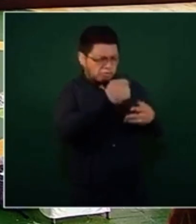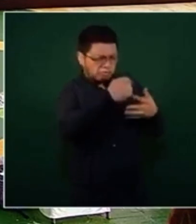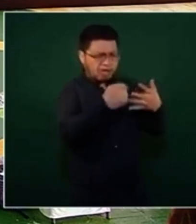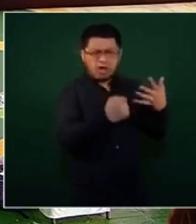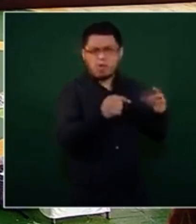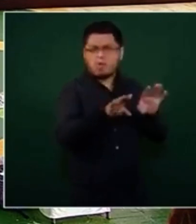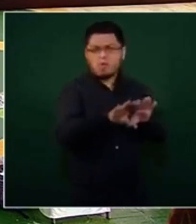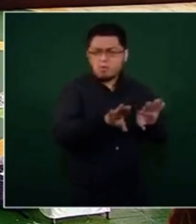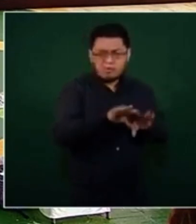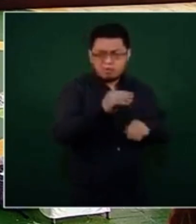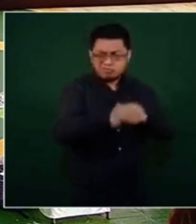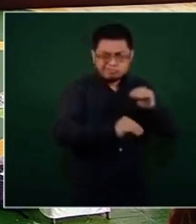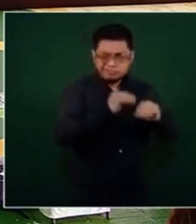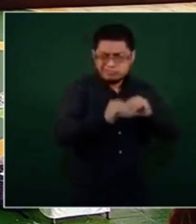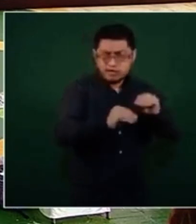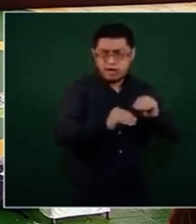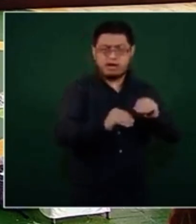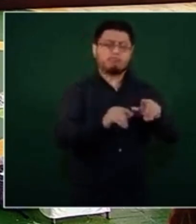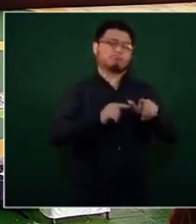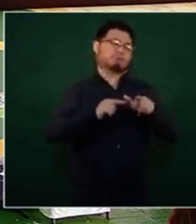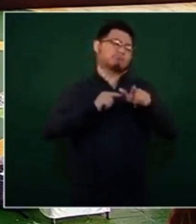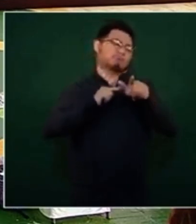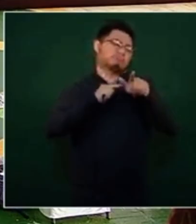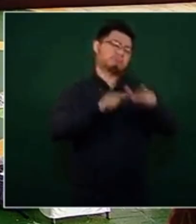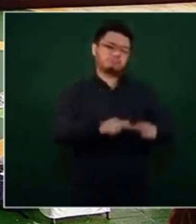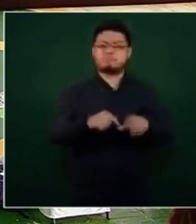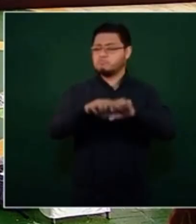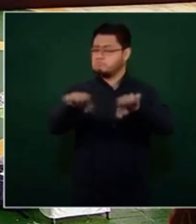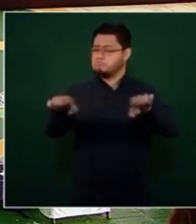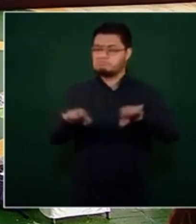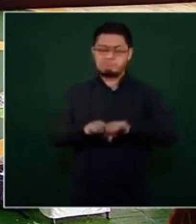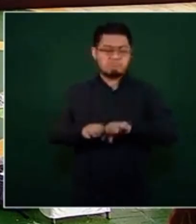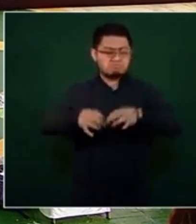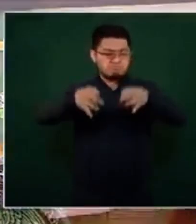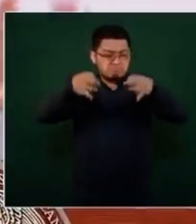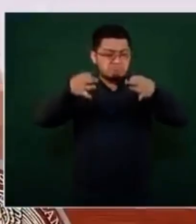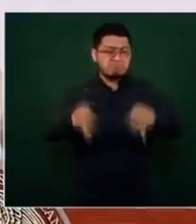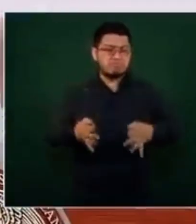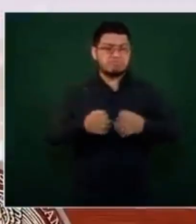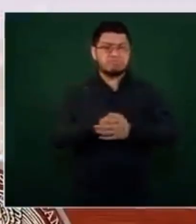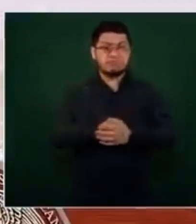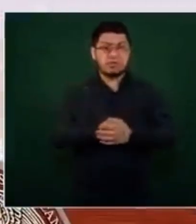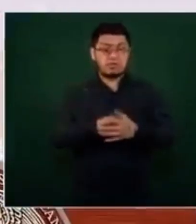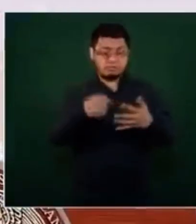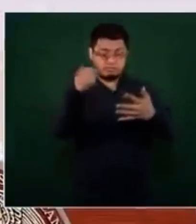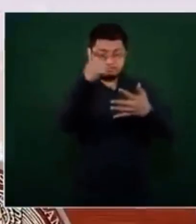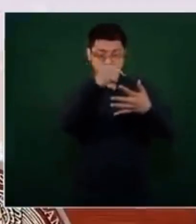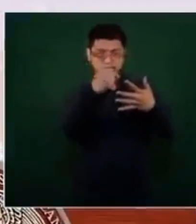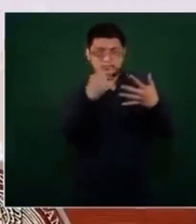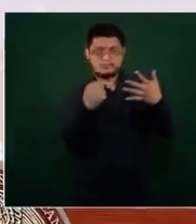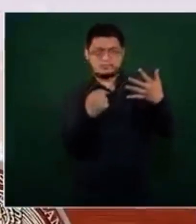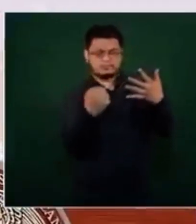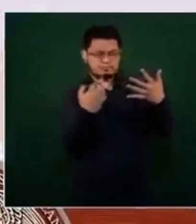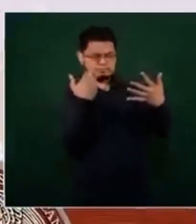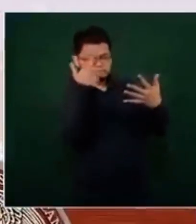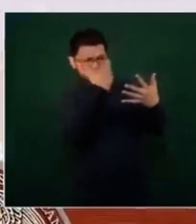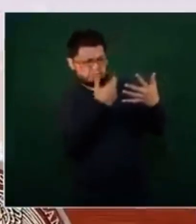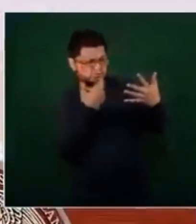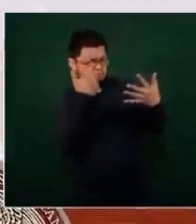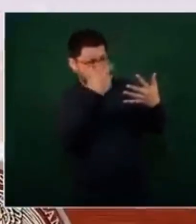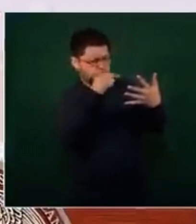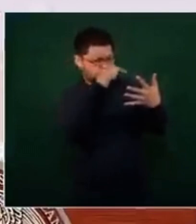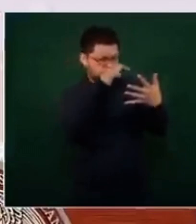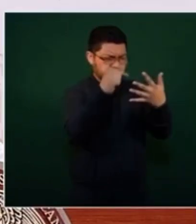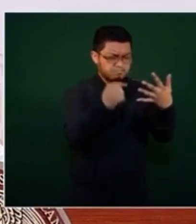científicos y se guiará de esa manera. Los criterios fueron incorporados con la revisión de la literatura